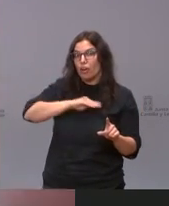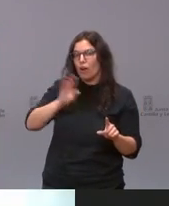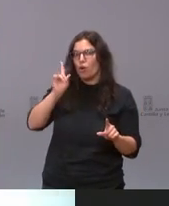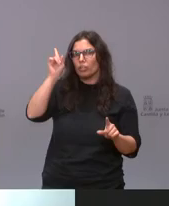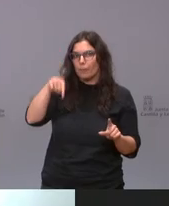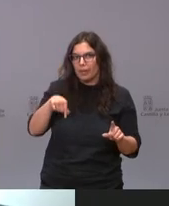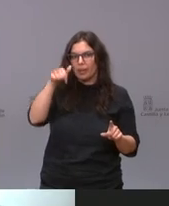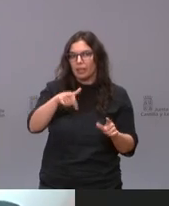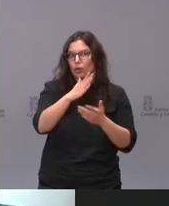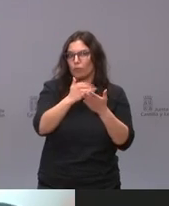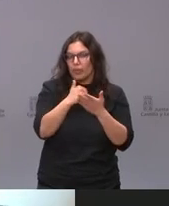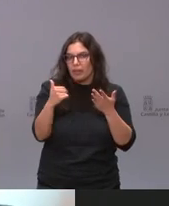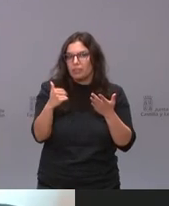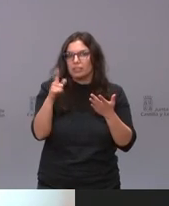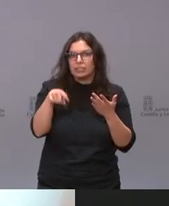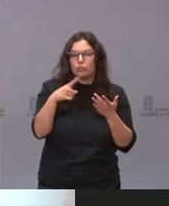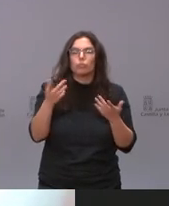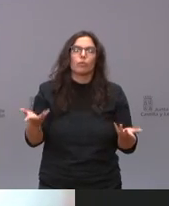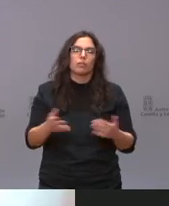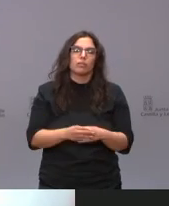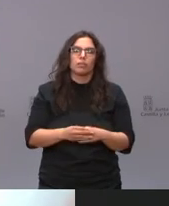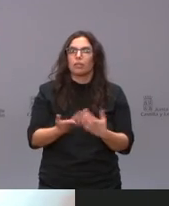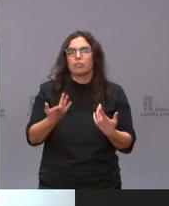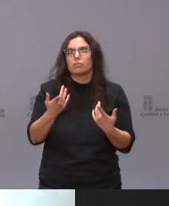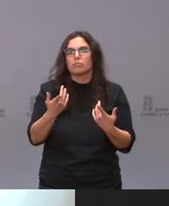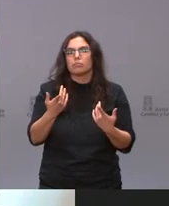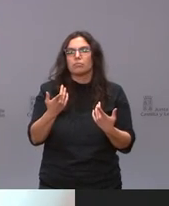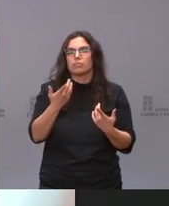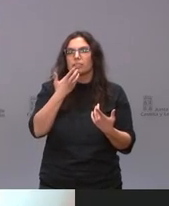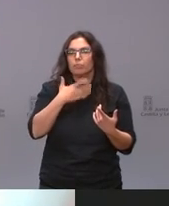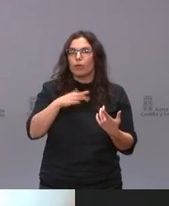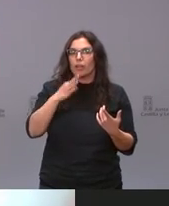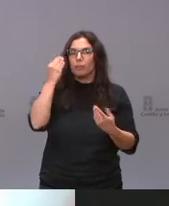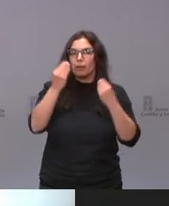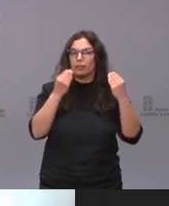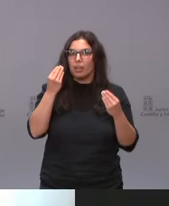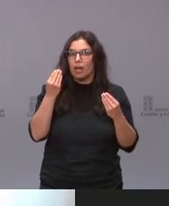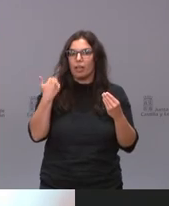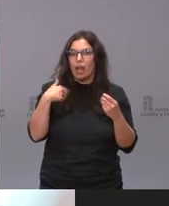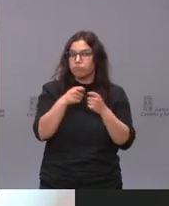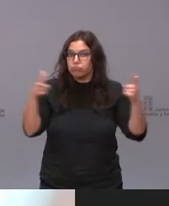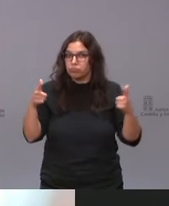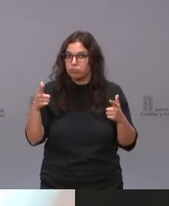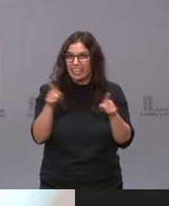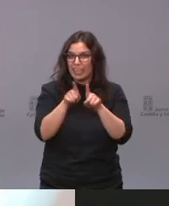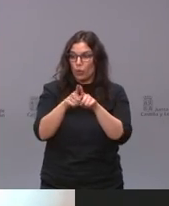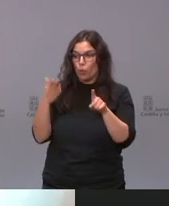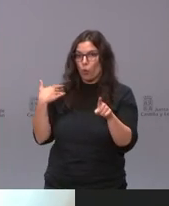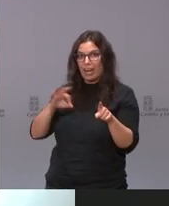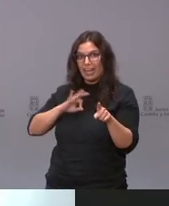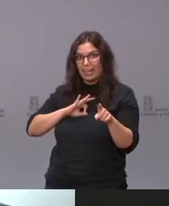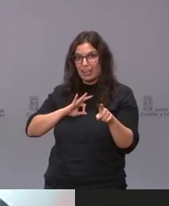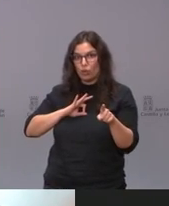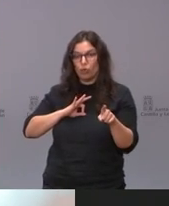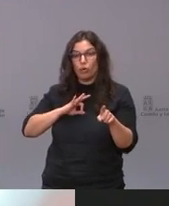de la comunidad y bueno en cualquier caso si ya podemos descartar que vaya a haber un repunte como el que pasó en